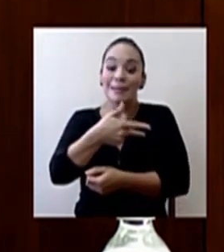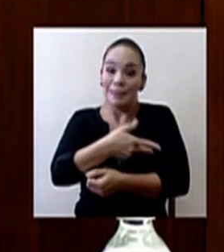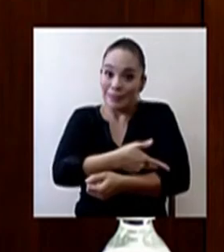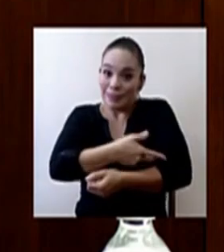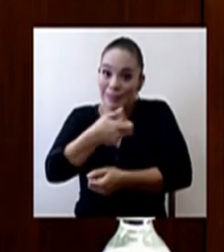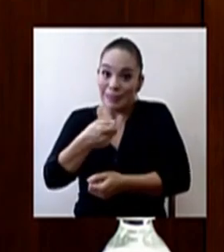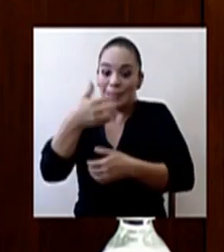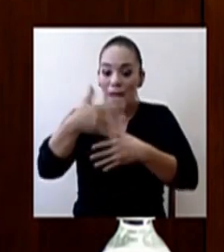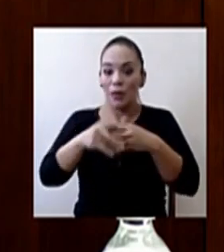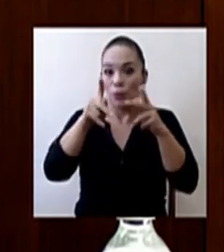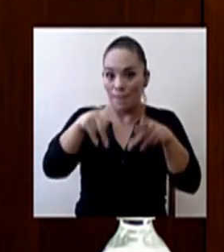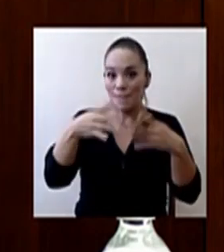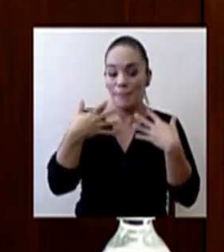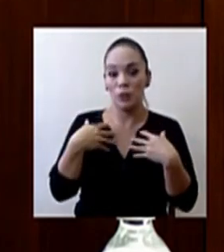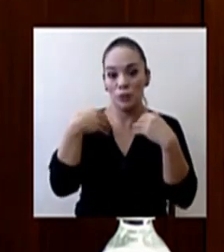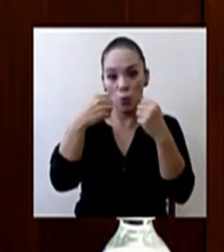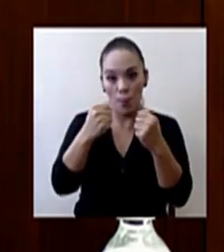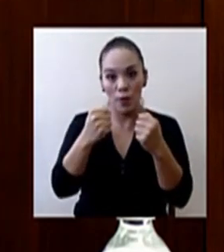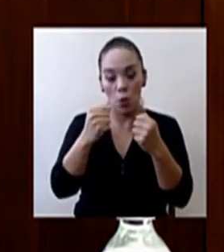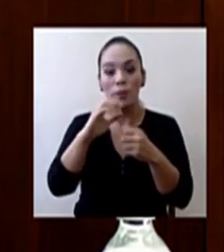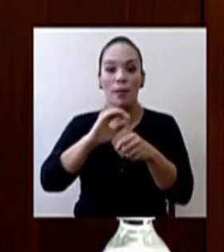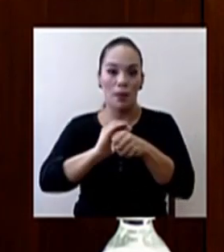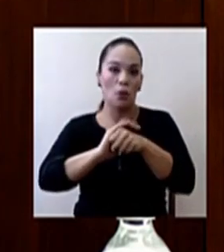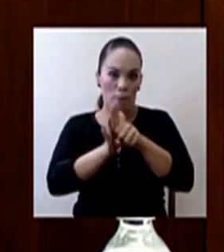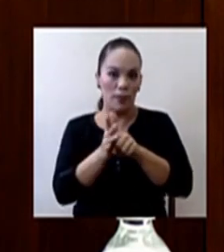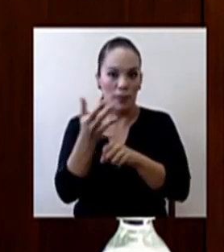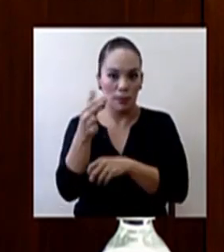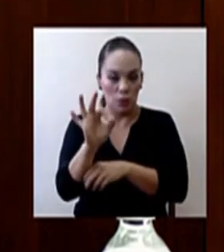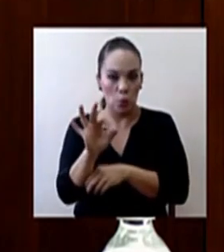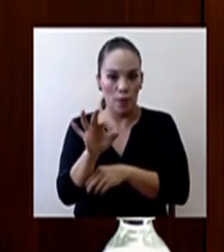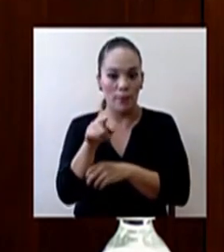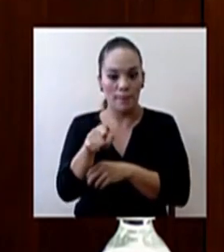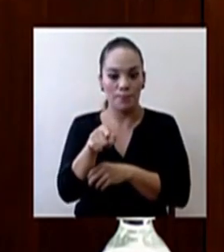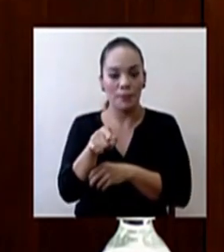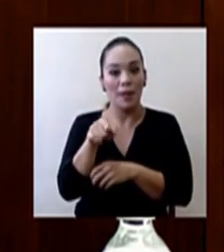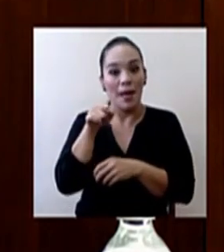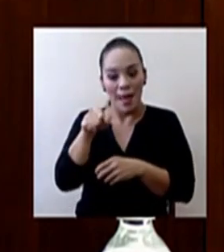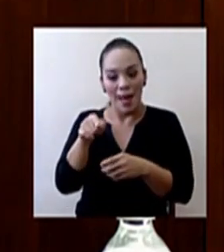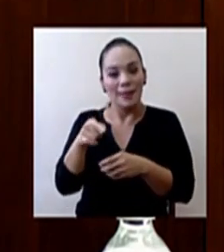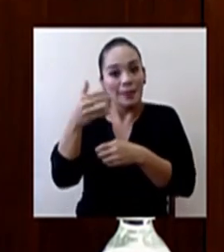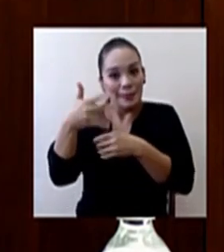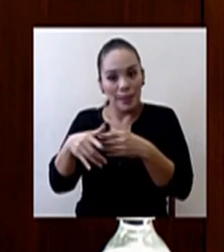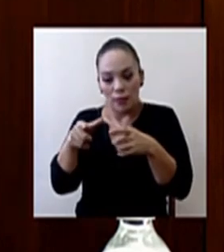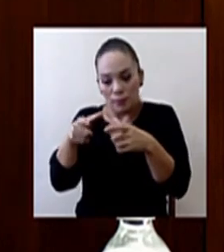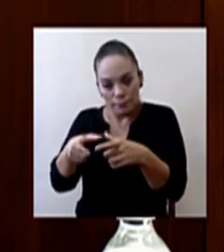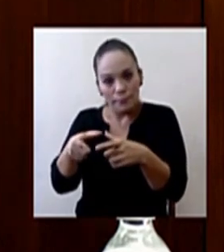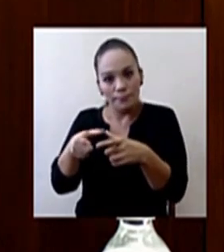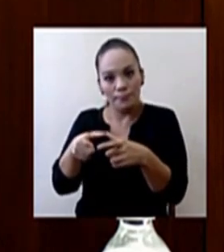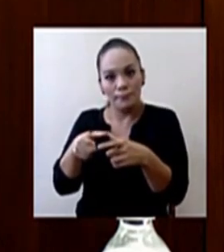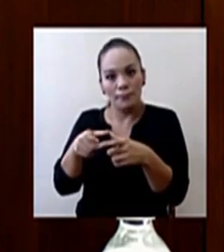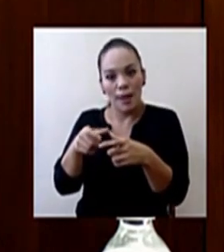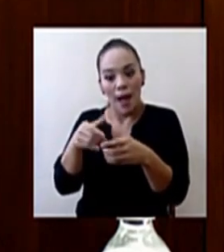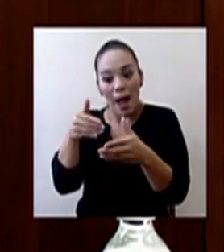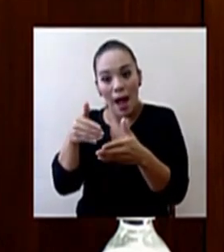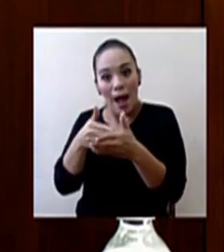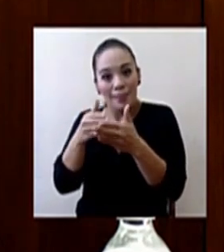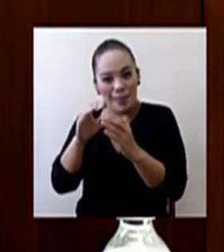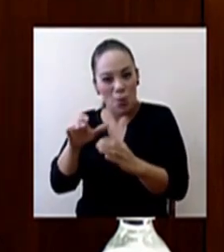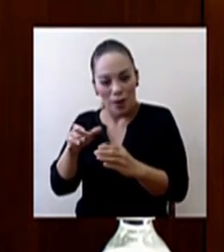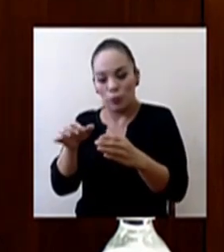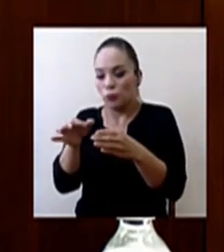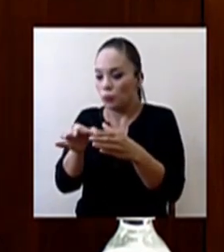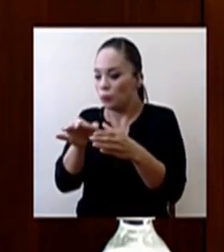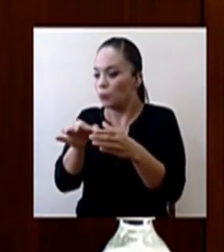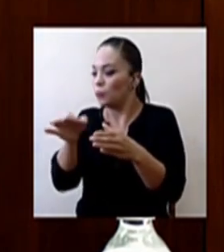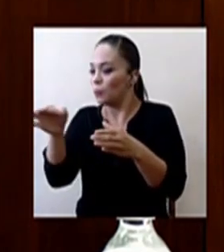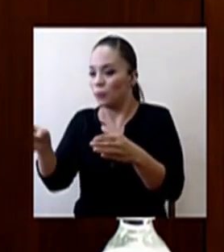se recuperó de COVID-19 y se le aíslan los anticuerpos que tiene para ponérselos a